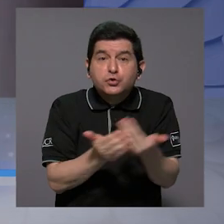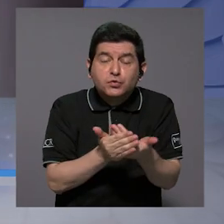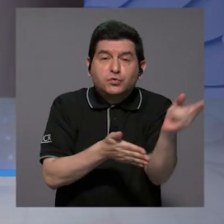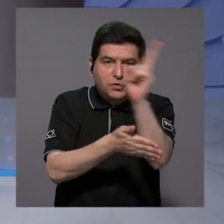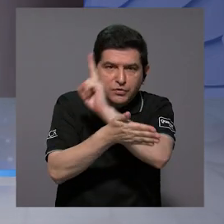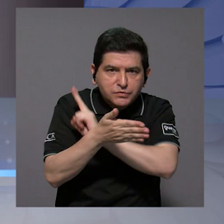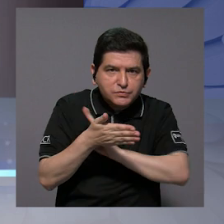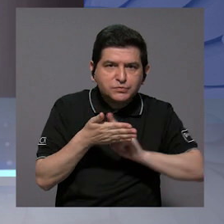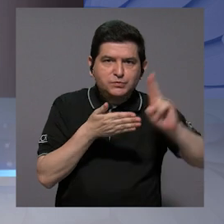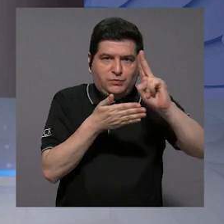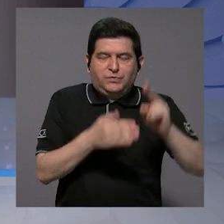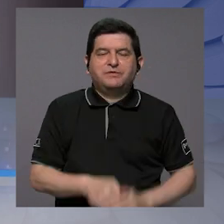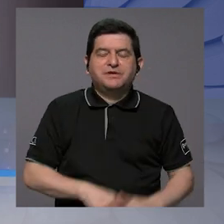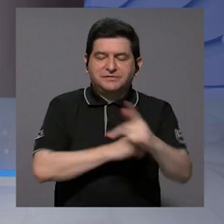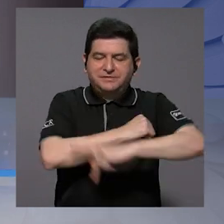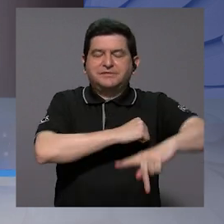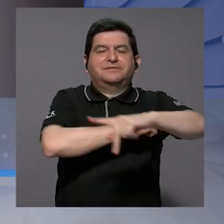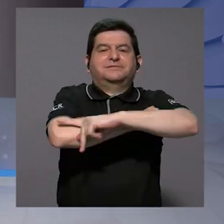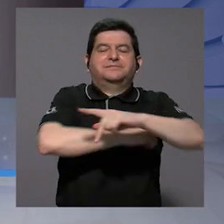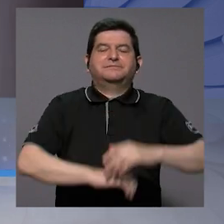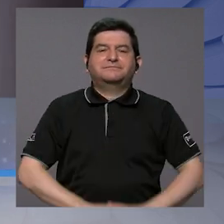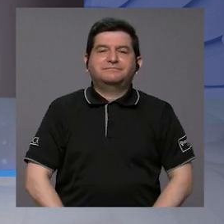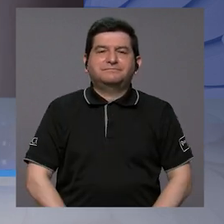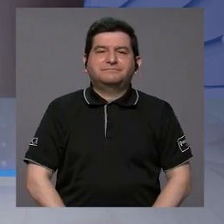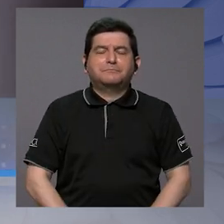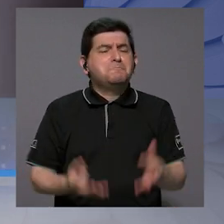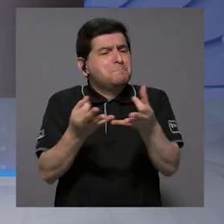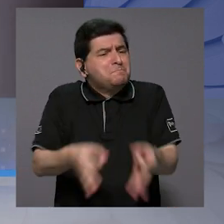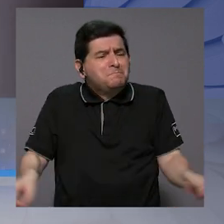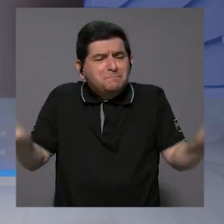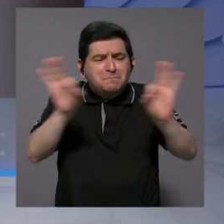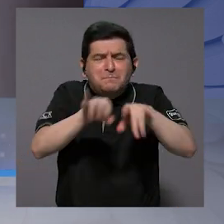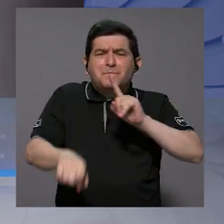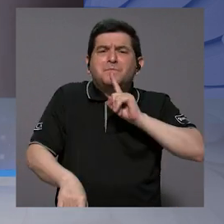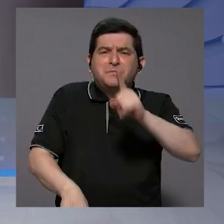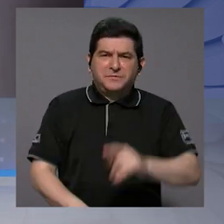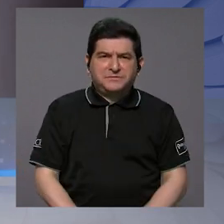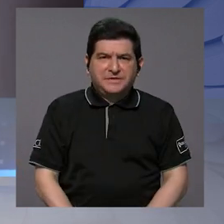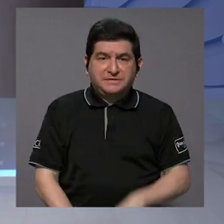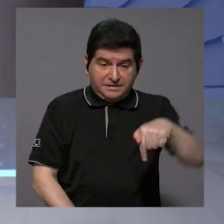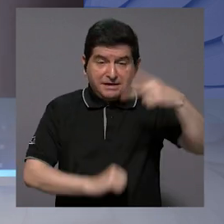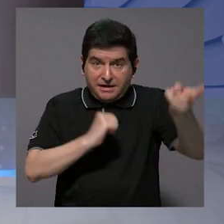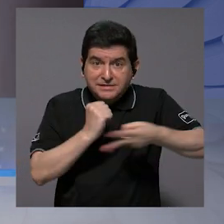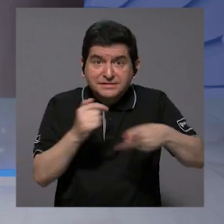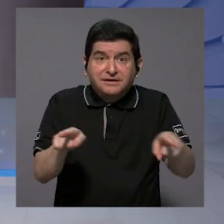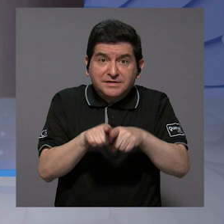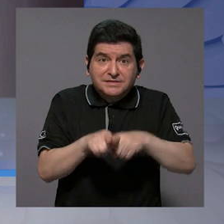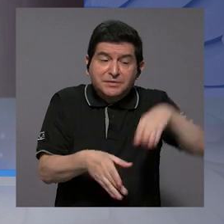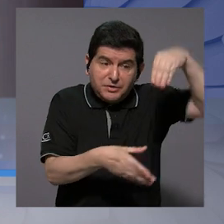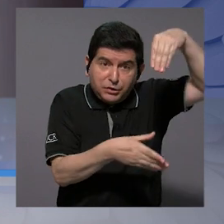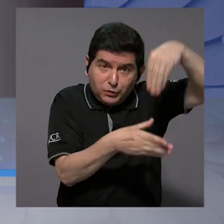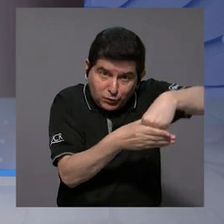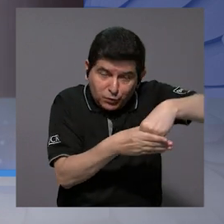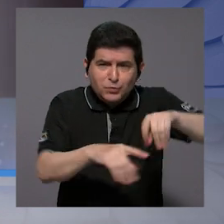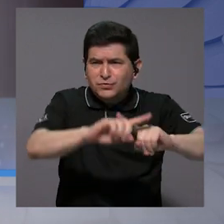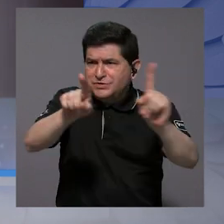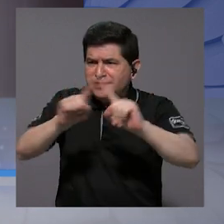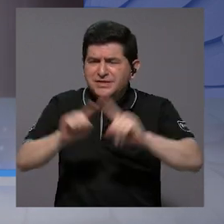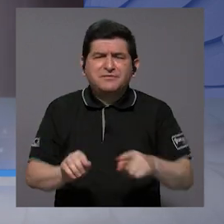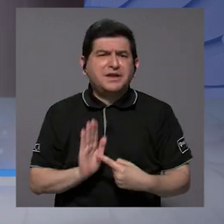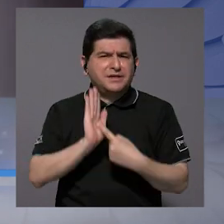todas las universidades del país. Es importante señalar que esta edición también incorpora